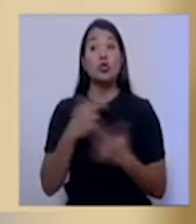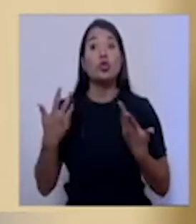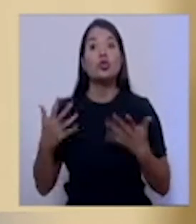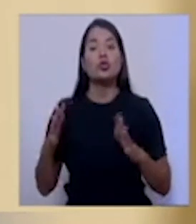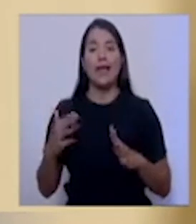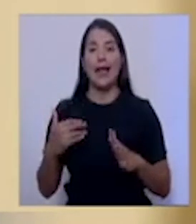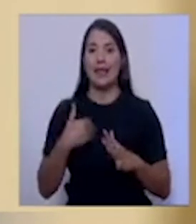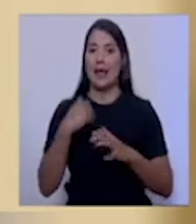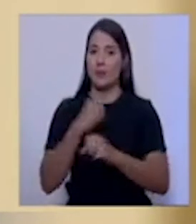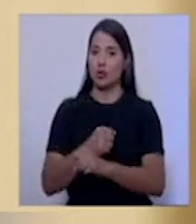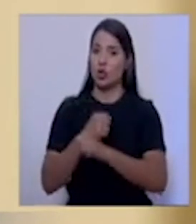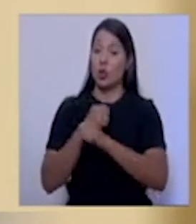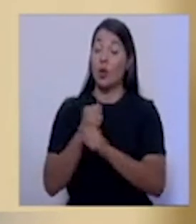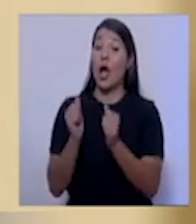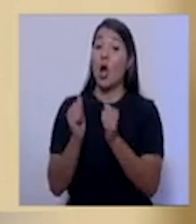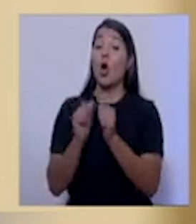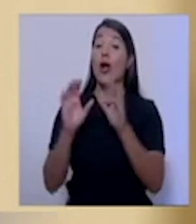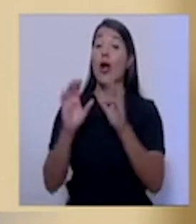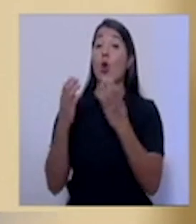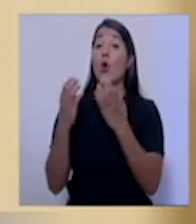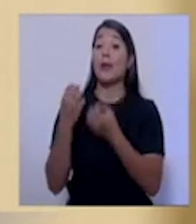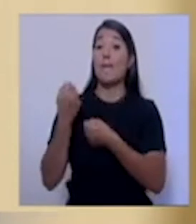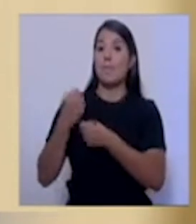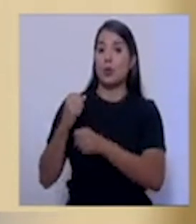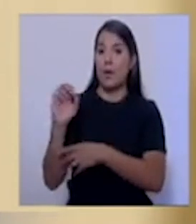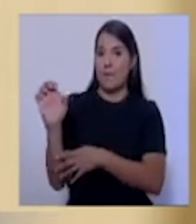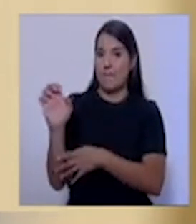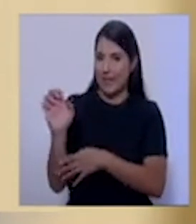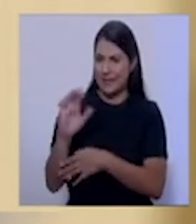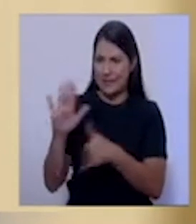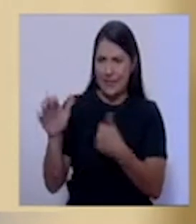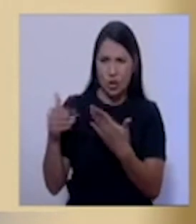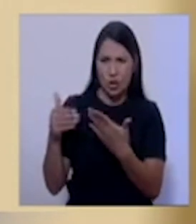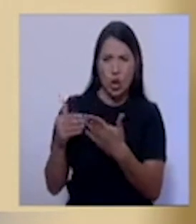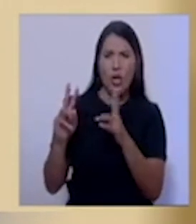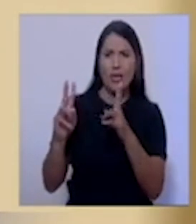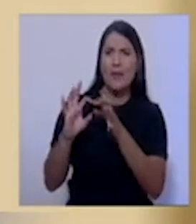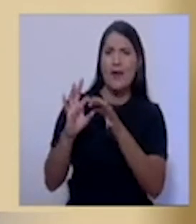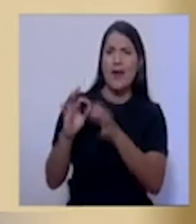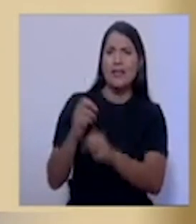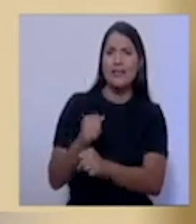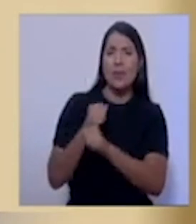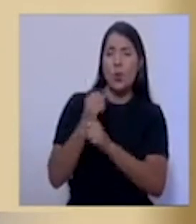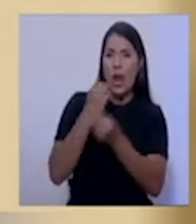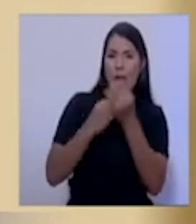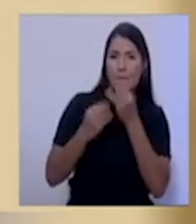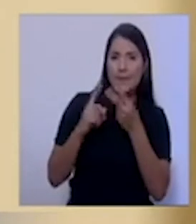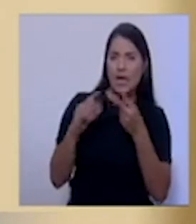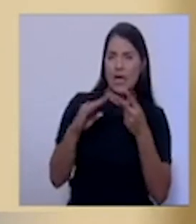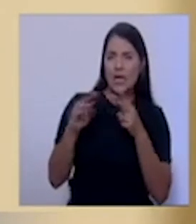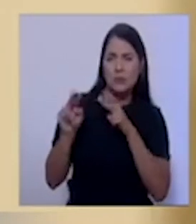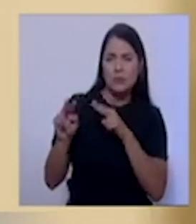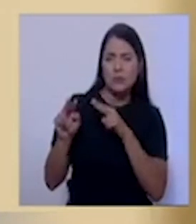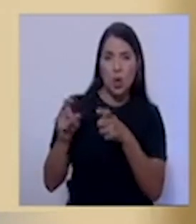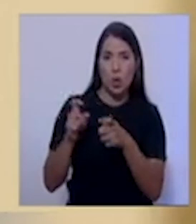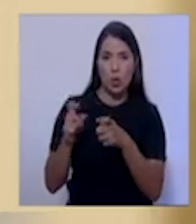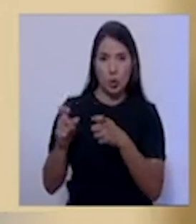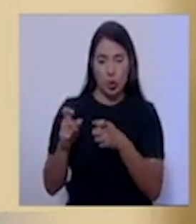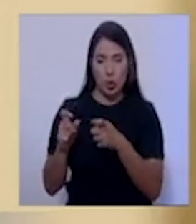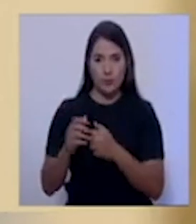conjunto con el Comité Municipal de Emergencias, de todo el tema de la seguridad alimentaria y de todo el tema del seguimiento. En las